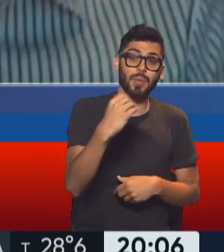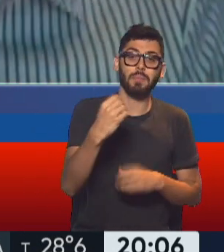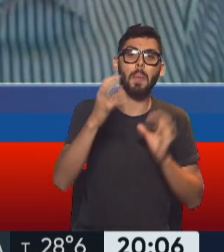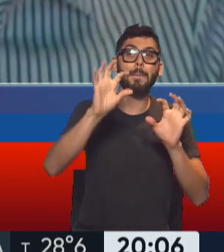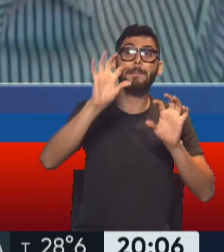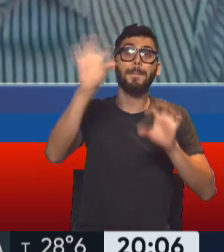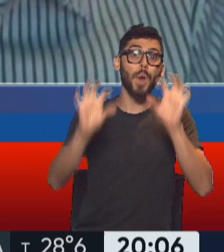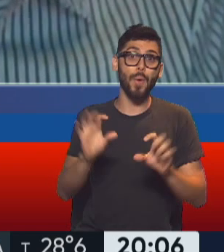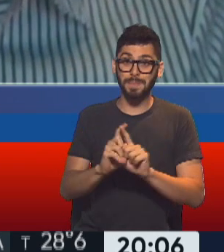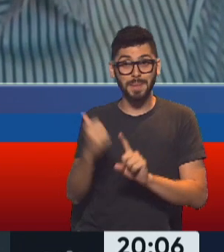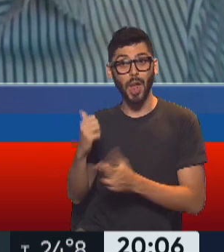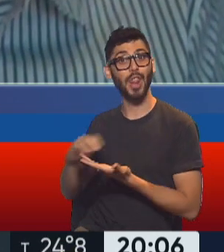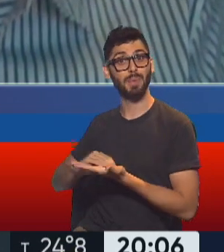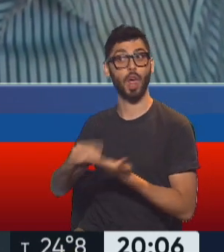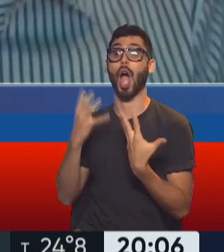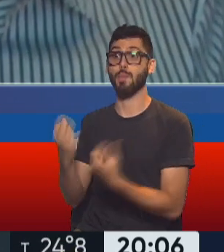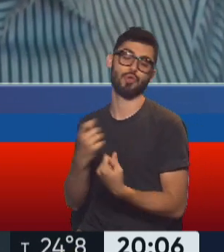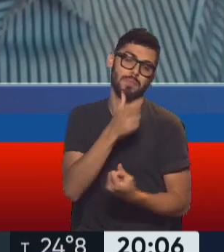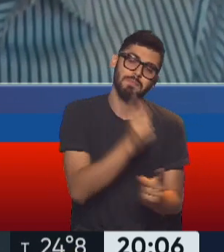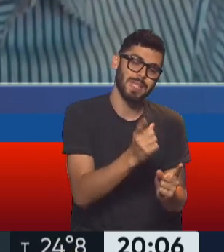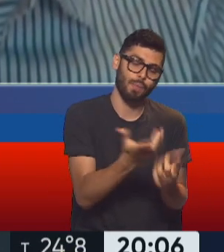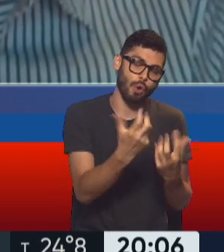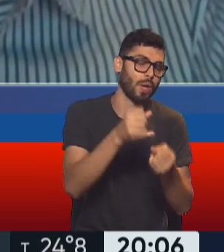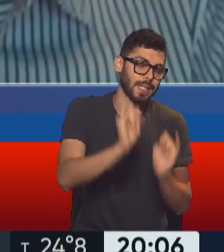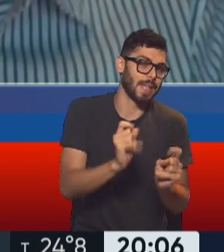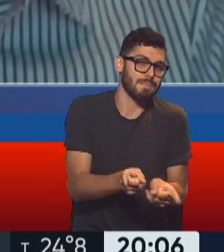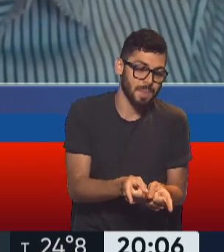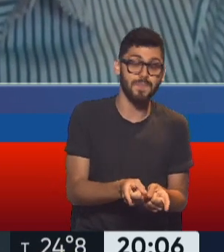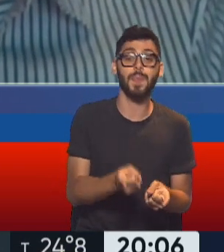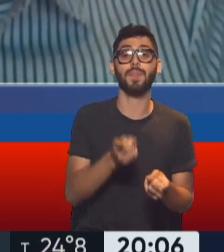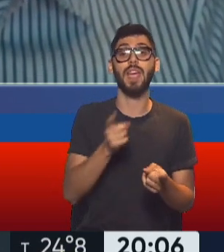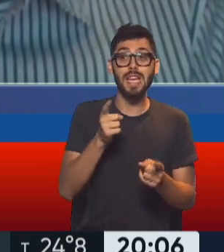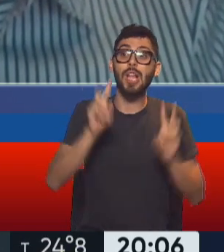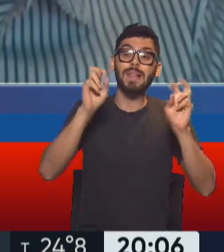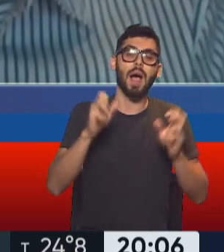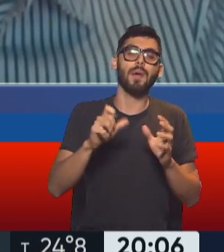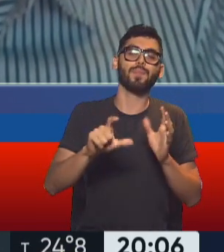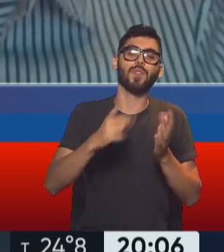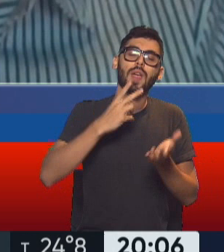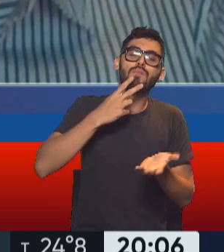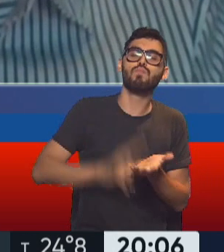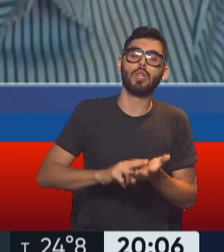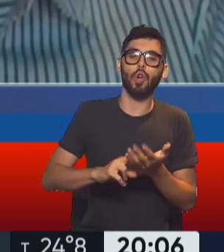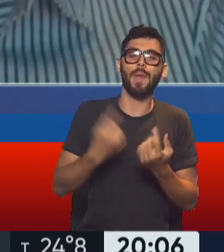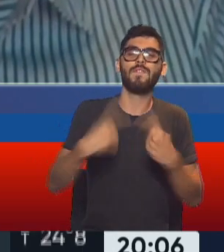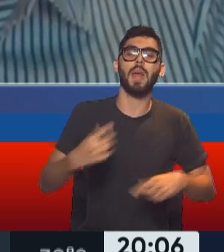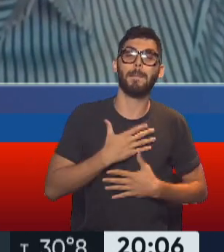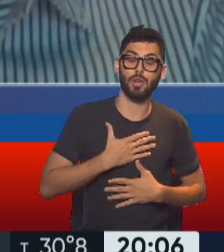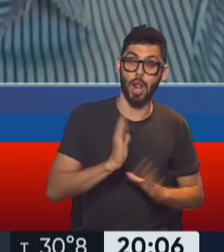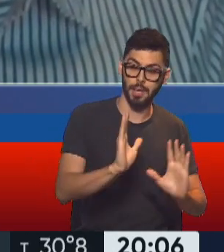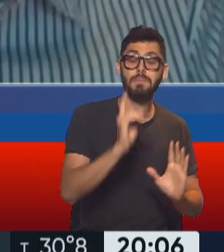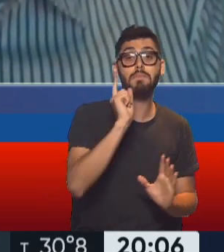provincias que lo apoyaron en la Cámara de Diputados. Así que ese es el capítulo de bienes personales, pero los coletazos de lo que dejó el